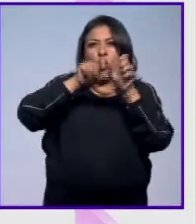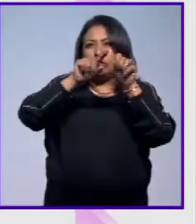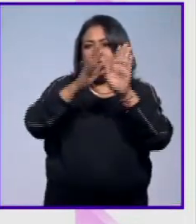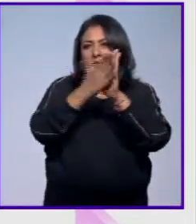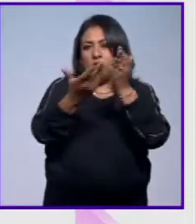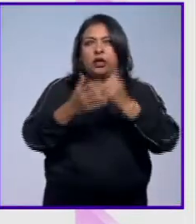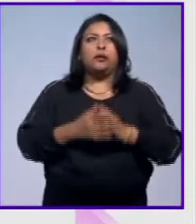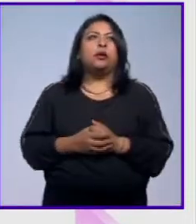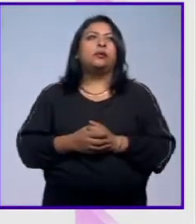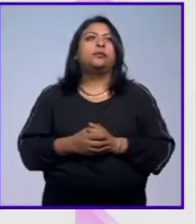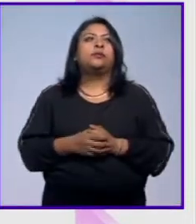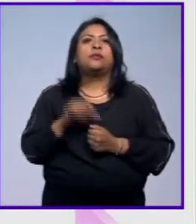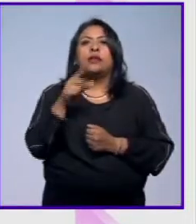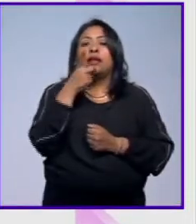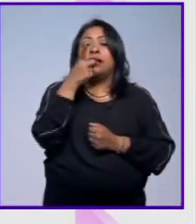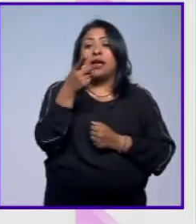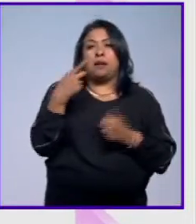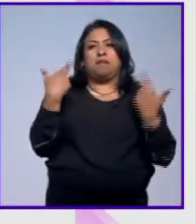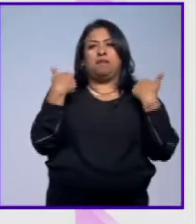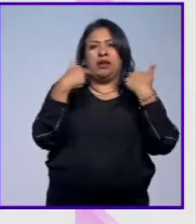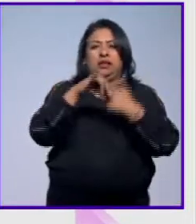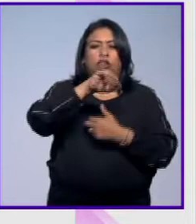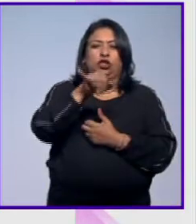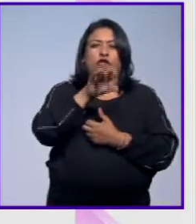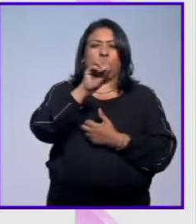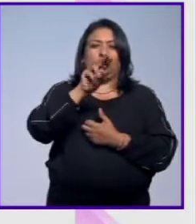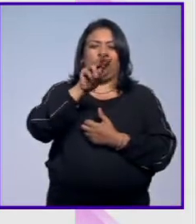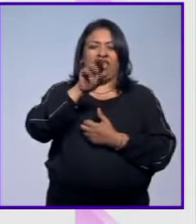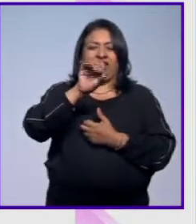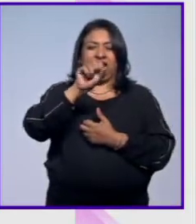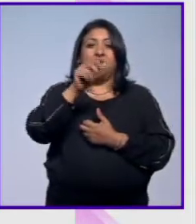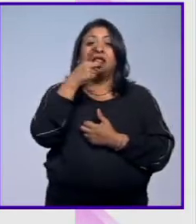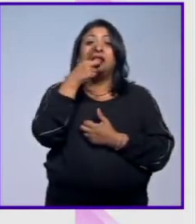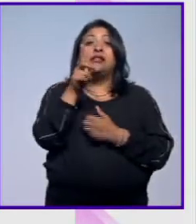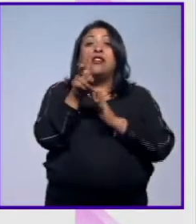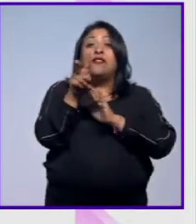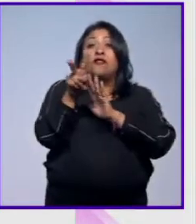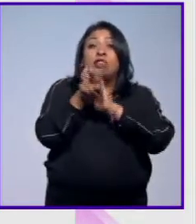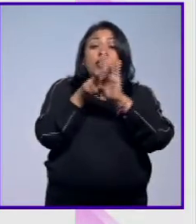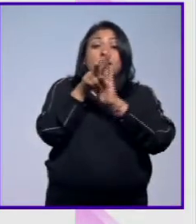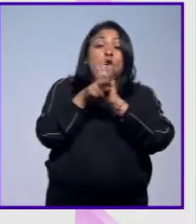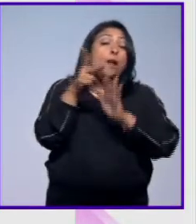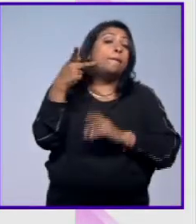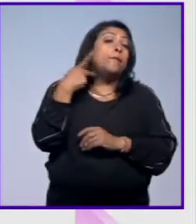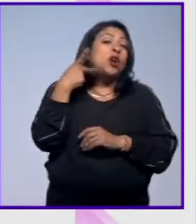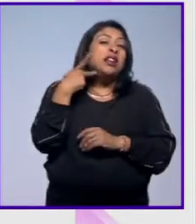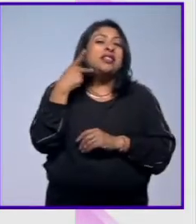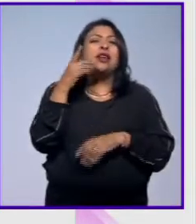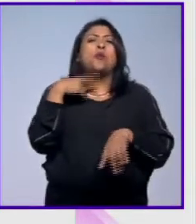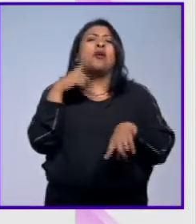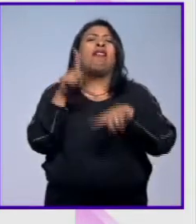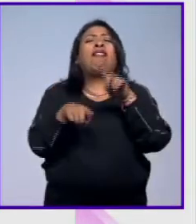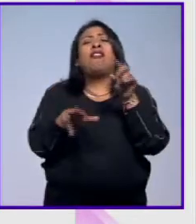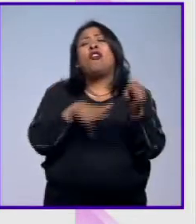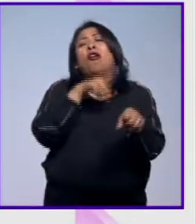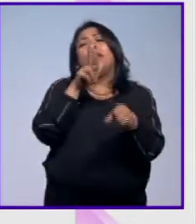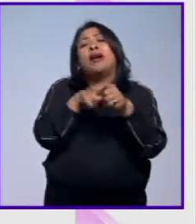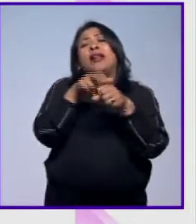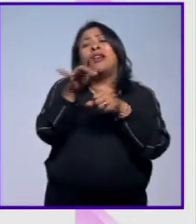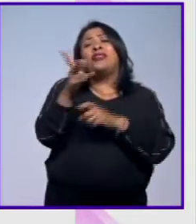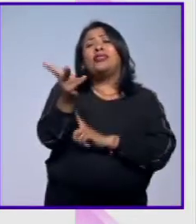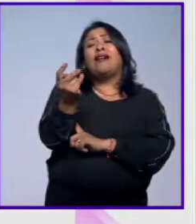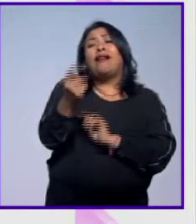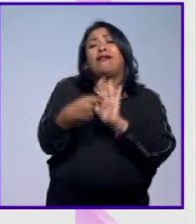No puedo dejar de mencionar al profesor Giovanni Sartori cuando se refería a la videopolítica, la desnaturalización de lo que puede crear la